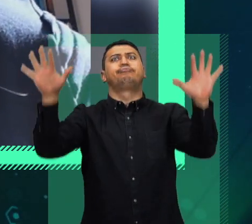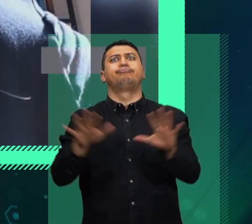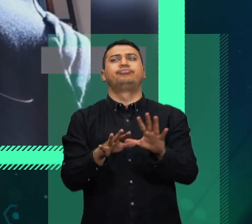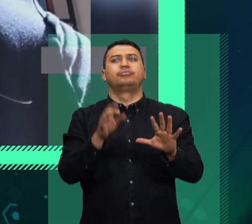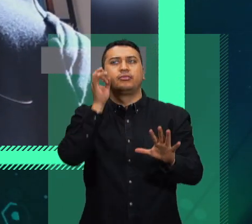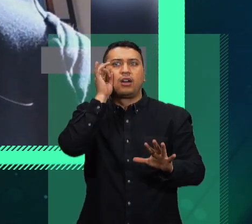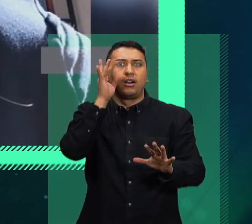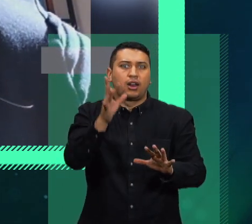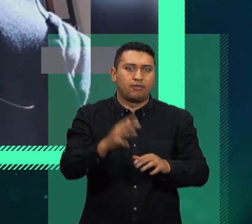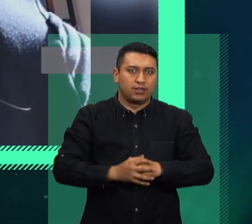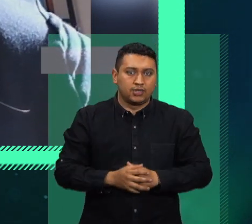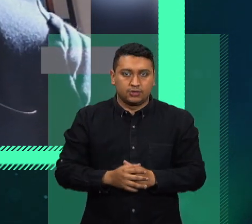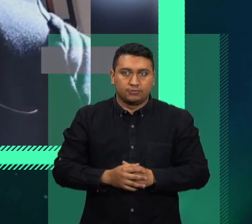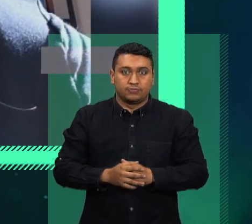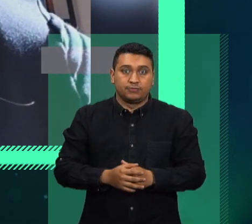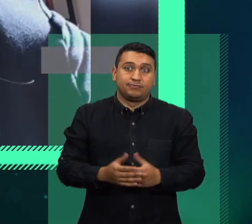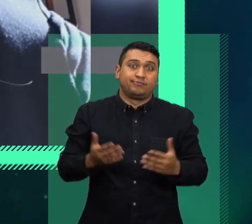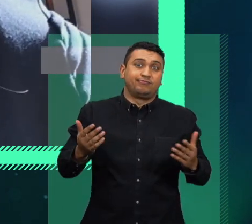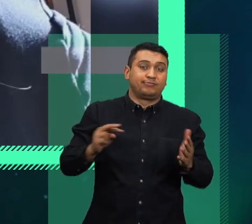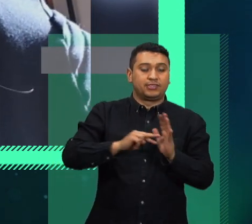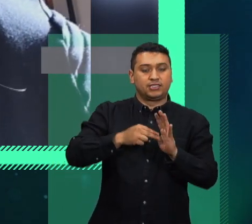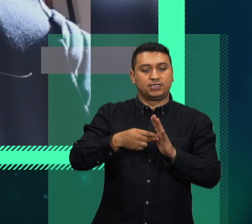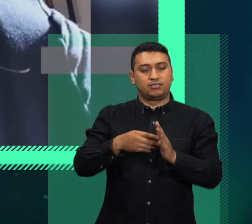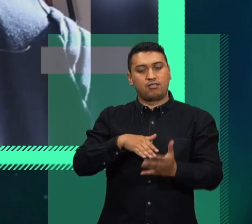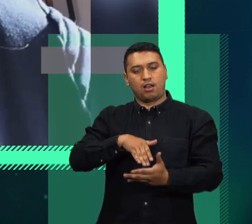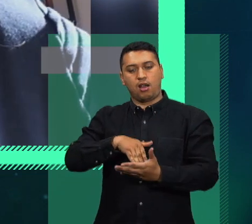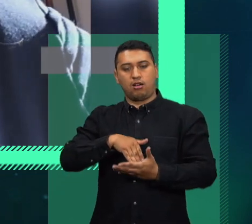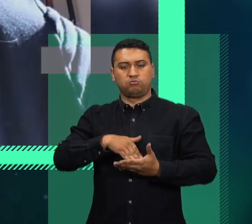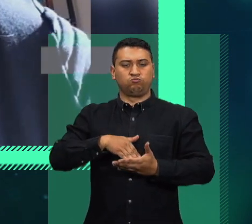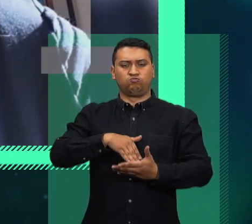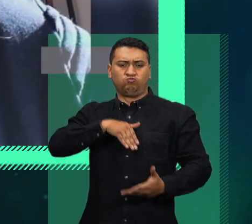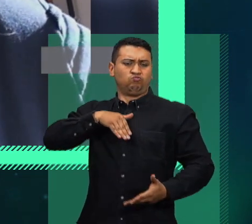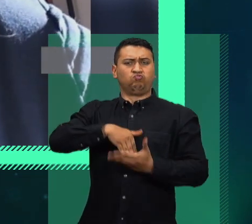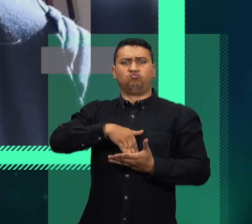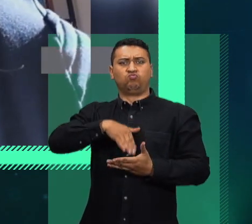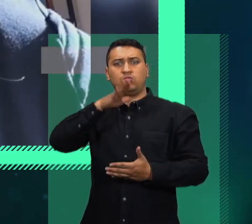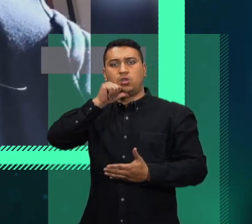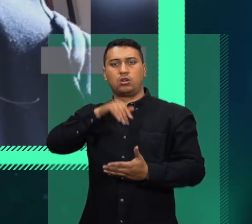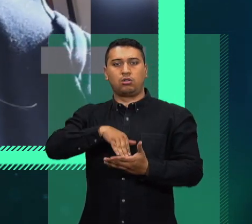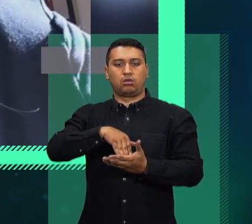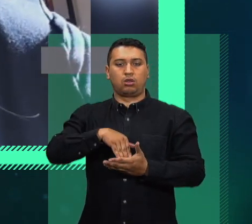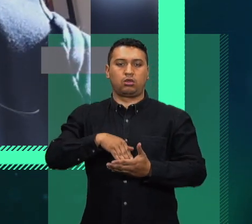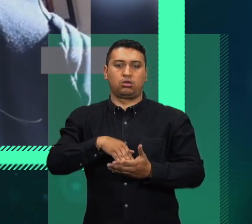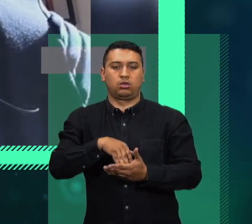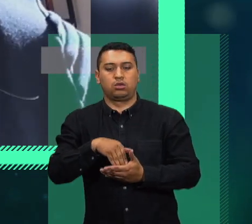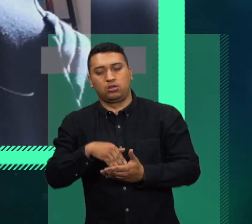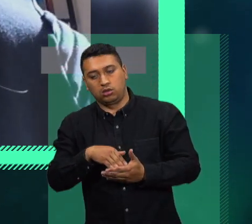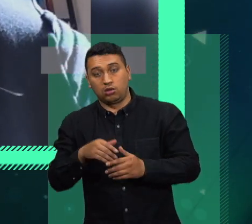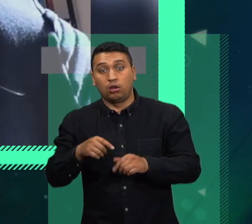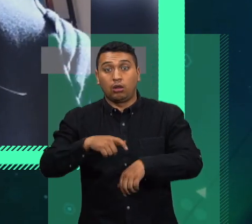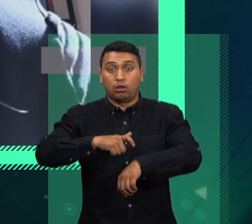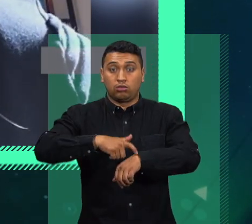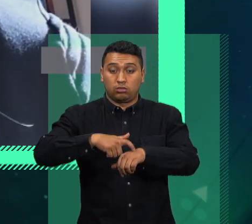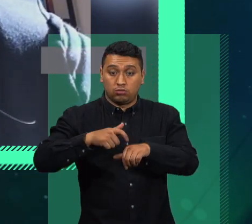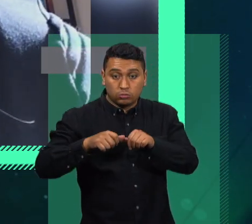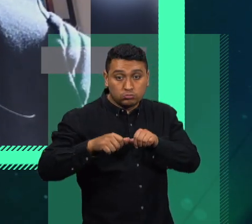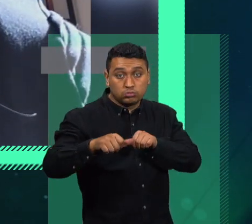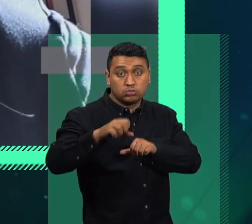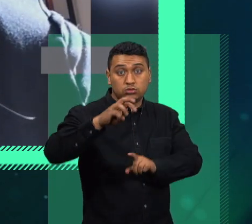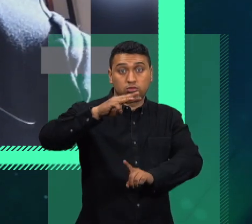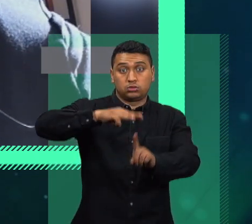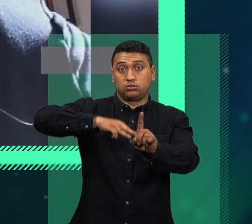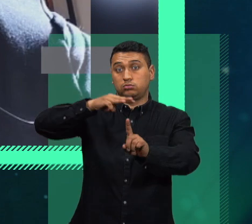Entonces, esa inestabilidad, digamos, una inestabilidad que se alarga durante tres meses necesariamente empieza